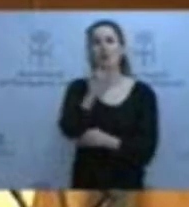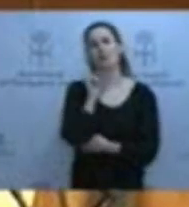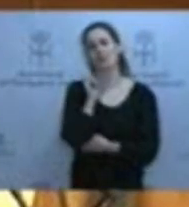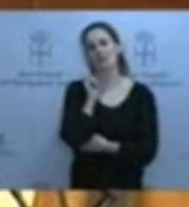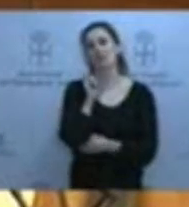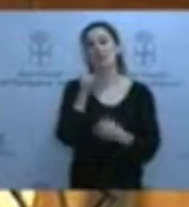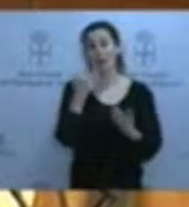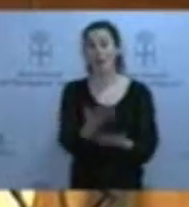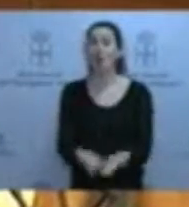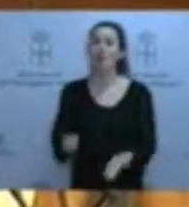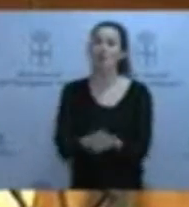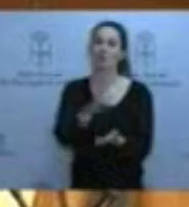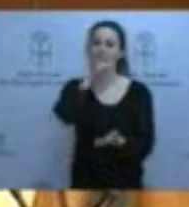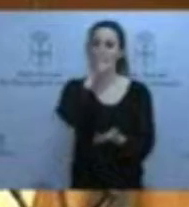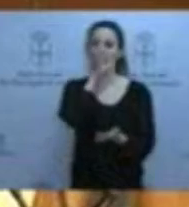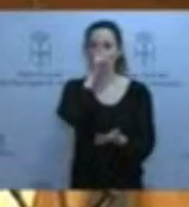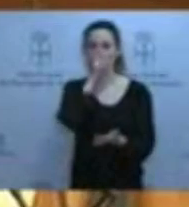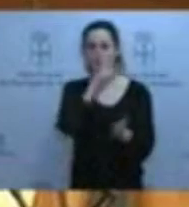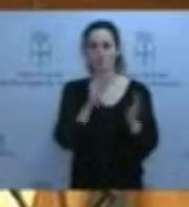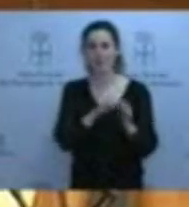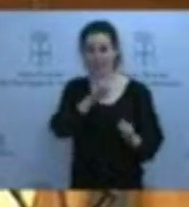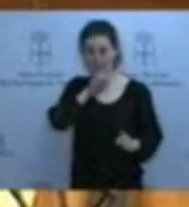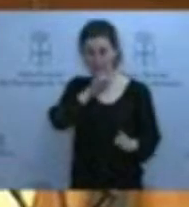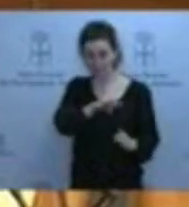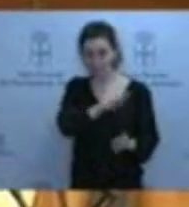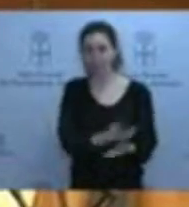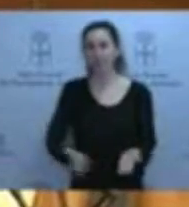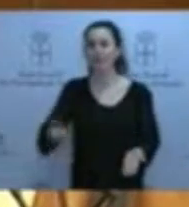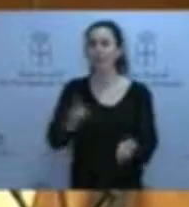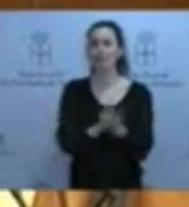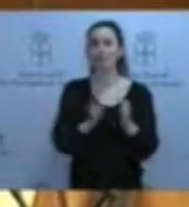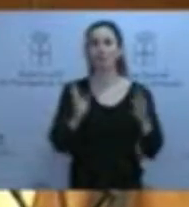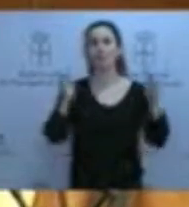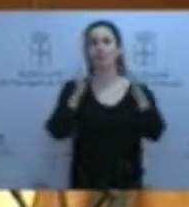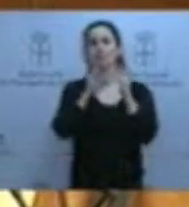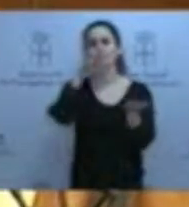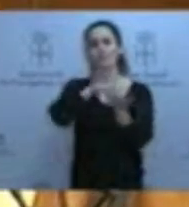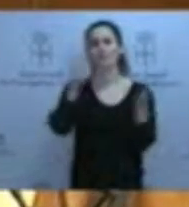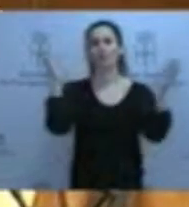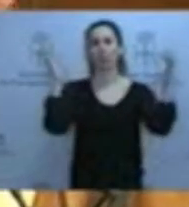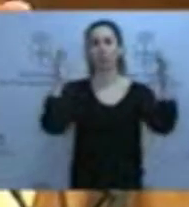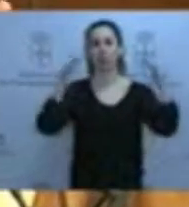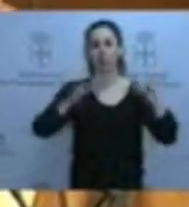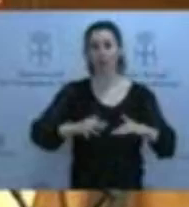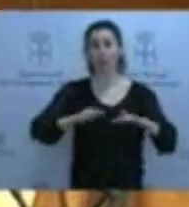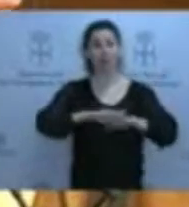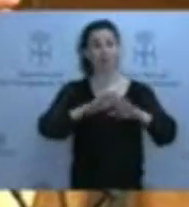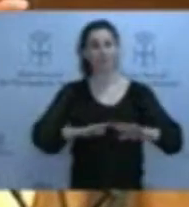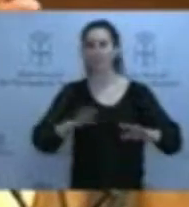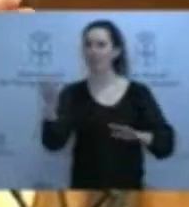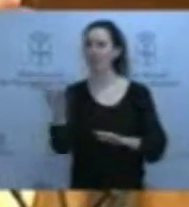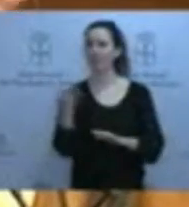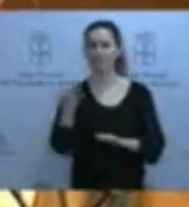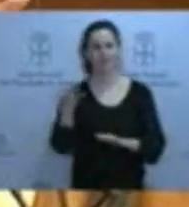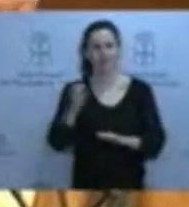envite del mar en febrero del año 2014 lo ha vuelto a derruir y es verdad que esto lógicamente obliga a tomar medidas